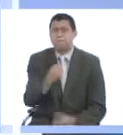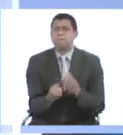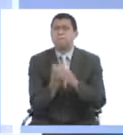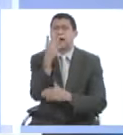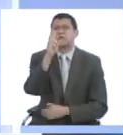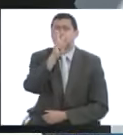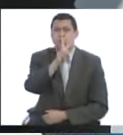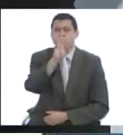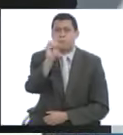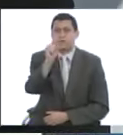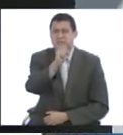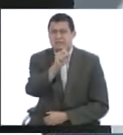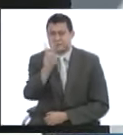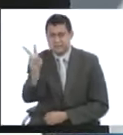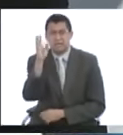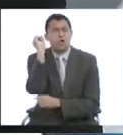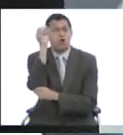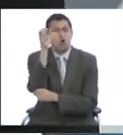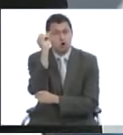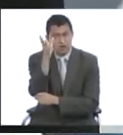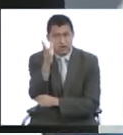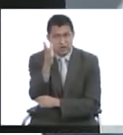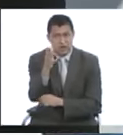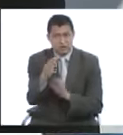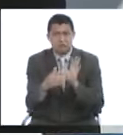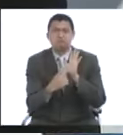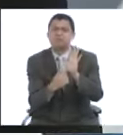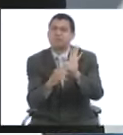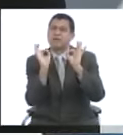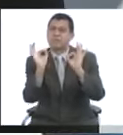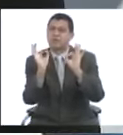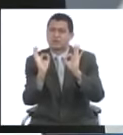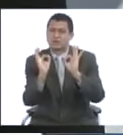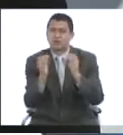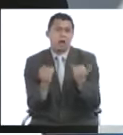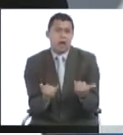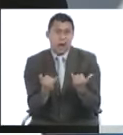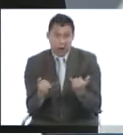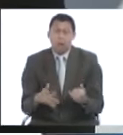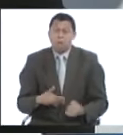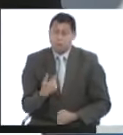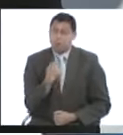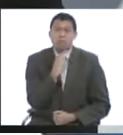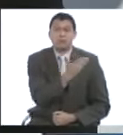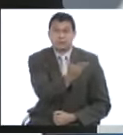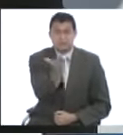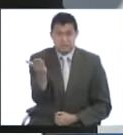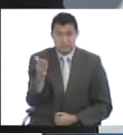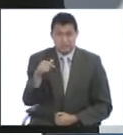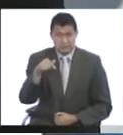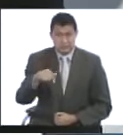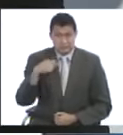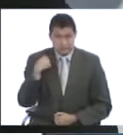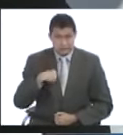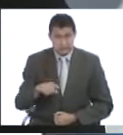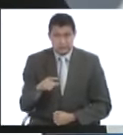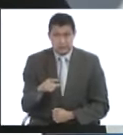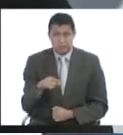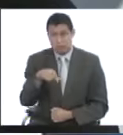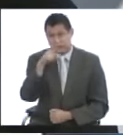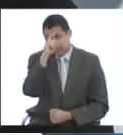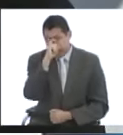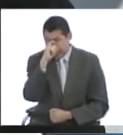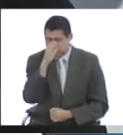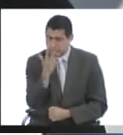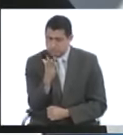mayo de 2017 en nuestro Congreso vamos a darle exclusiva a los resultados. Por ahora lo que puedo decir es que los resultados preliminares de Evescan nos están